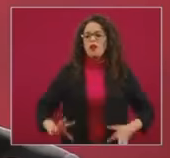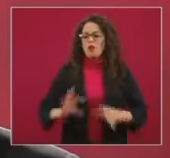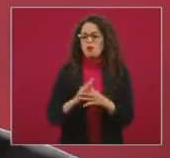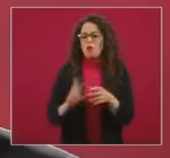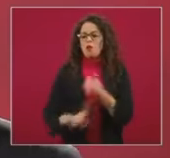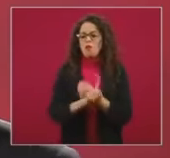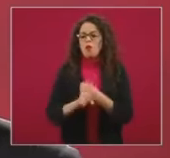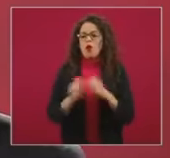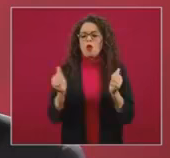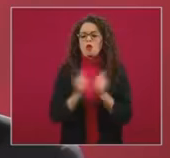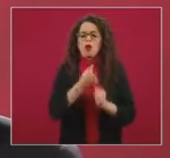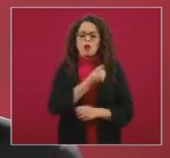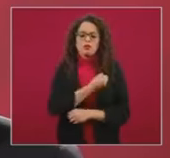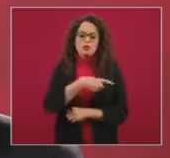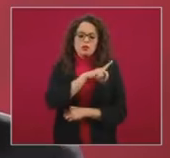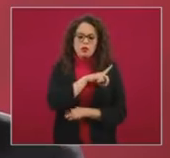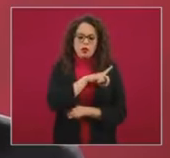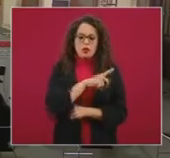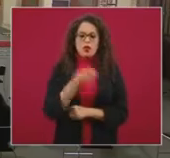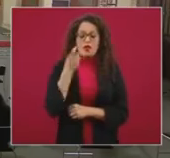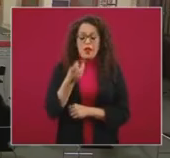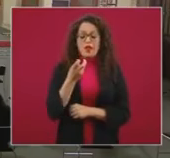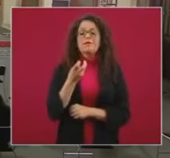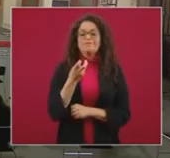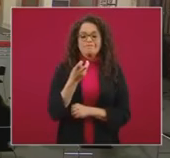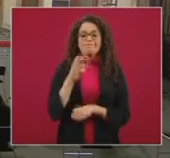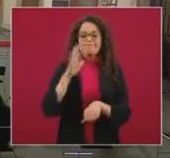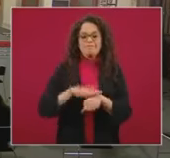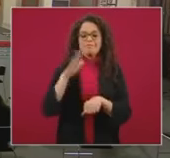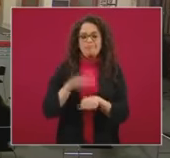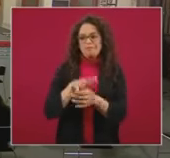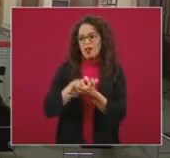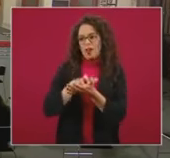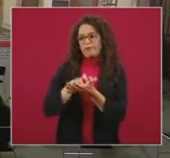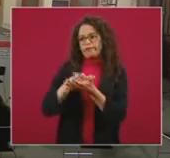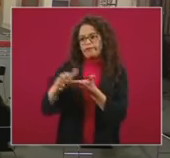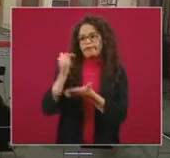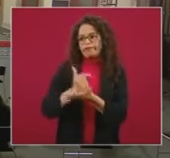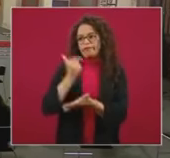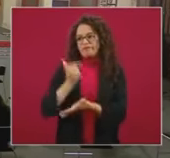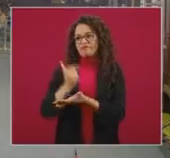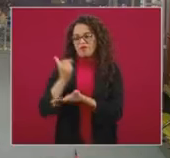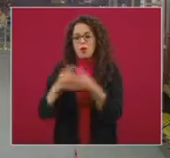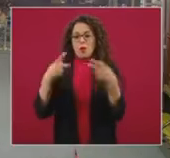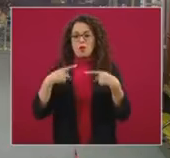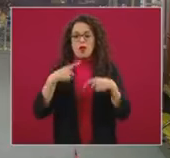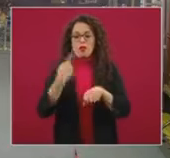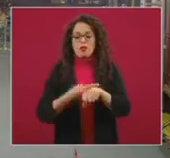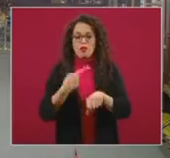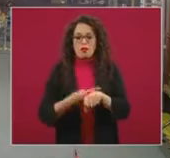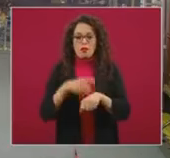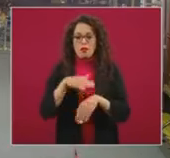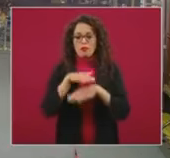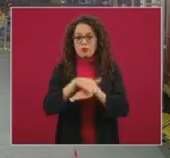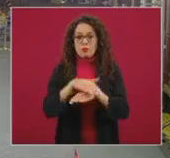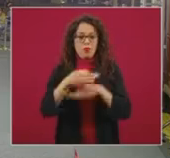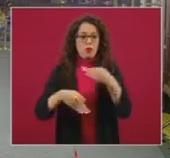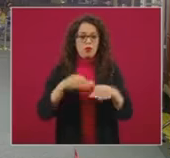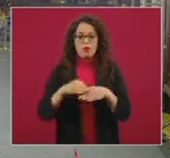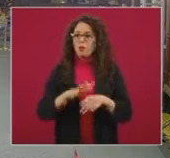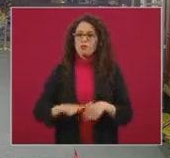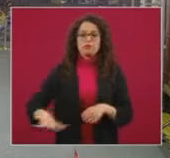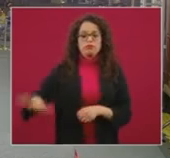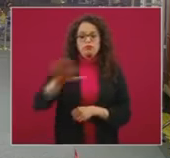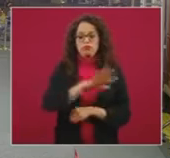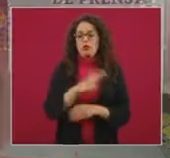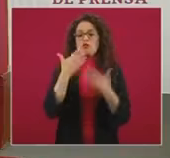amplifican el efecto nocivo del etéreo que tienen las condiciones de salud sobre las poblaciones, que son, desde luego,